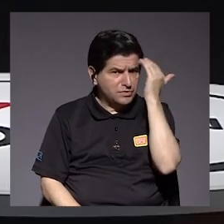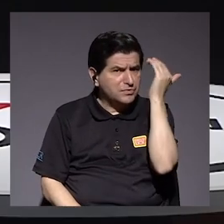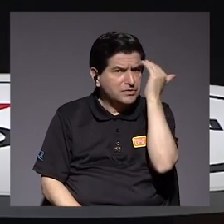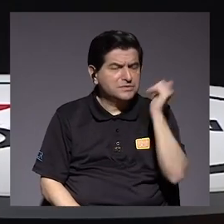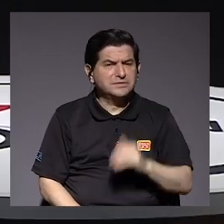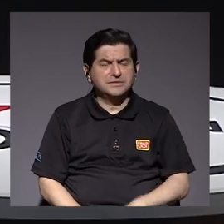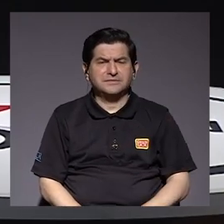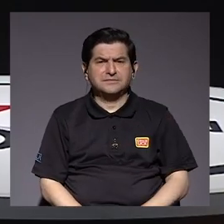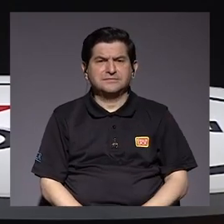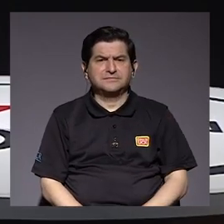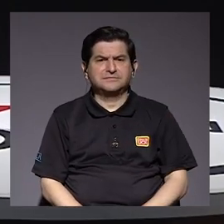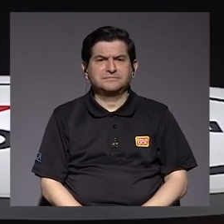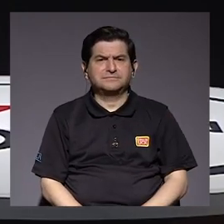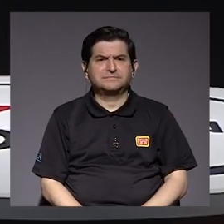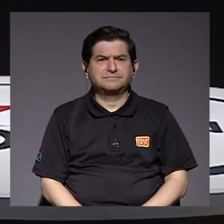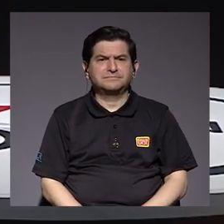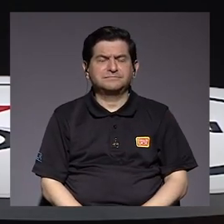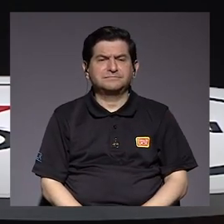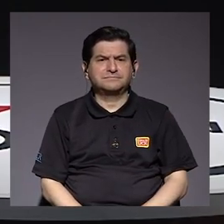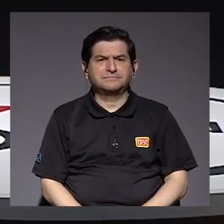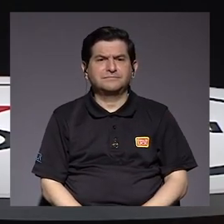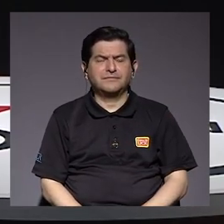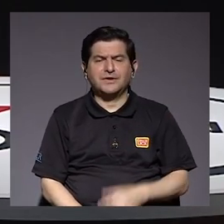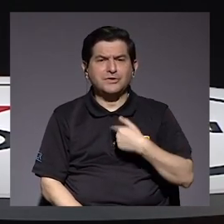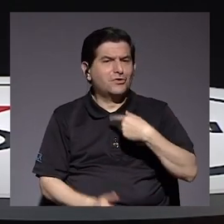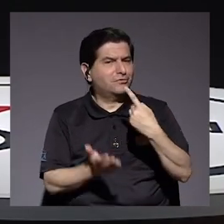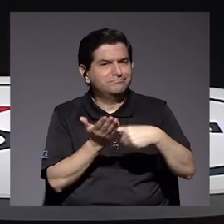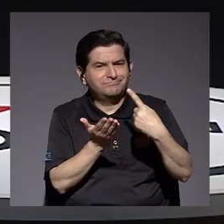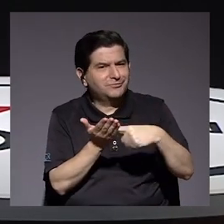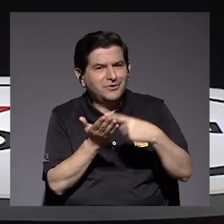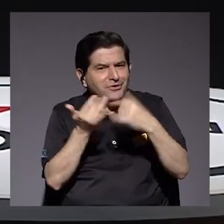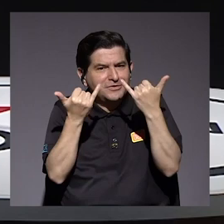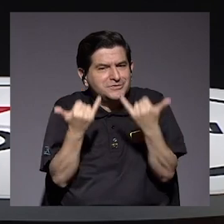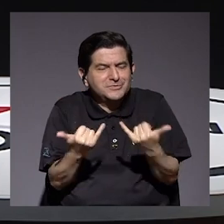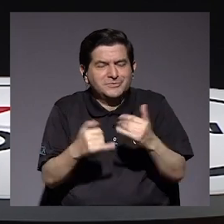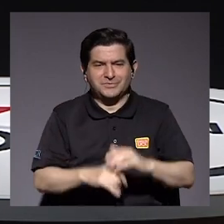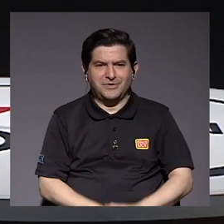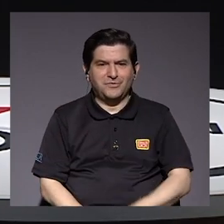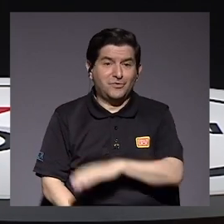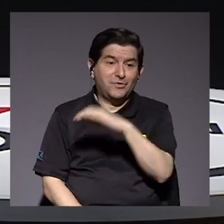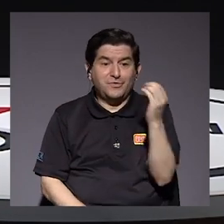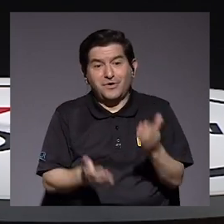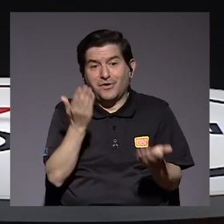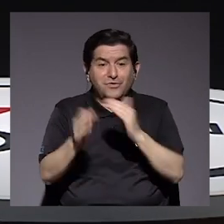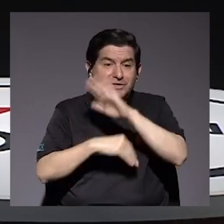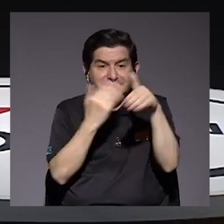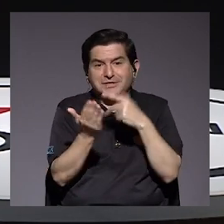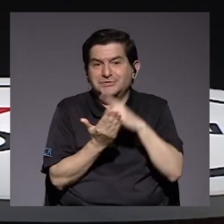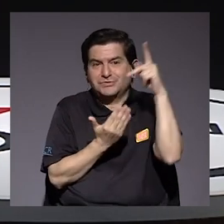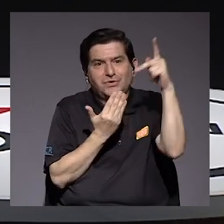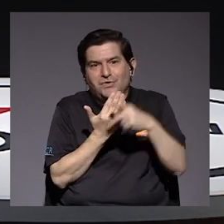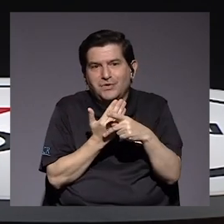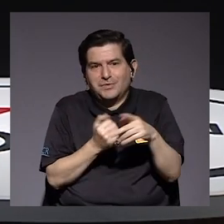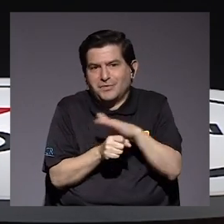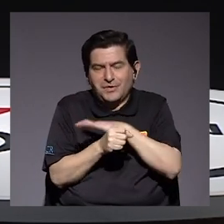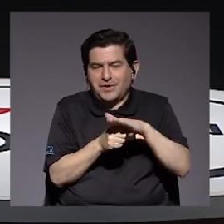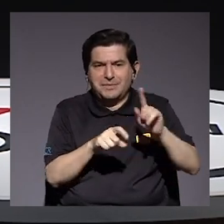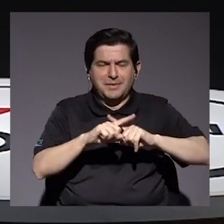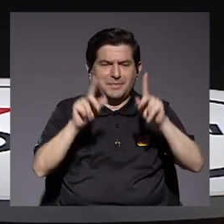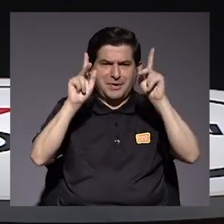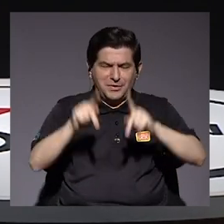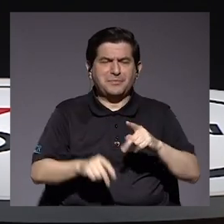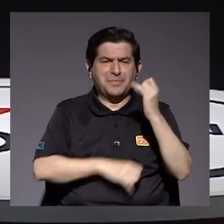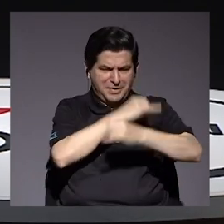usted también lo tiene clarísimo. No lo puedo debatir con usted en este momento porque si no nos vamos todo el programa.